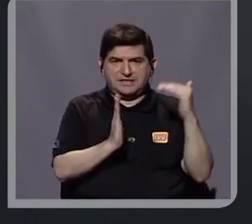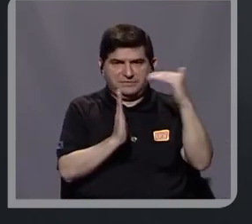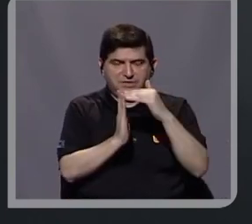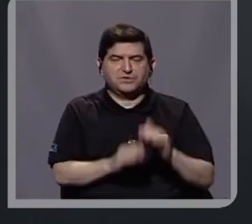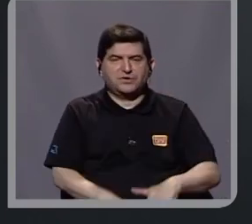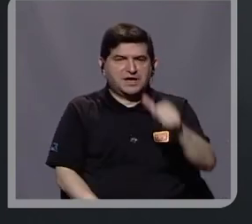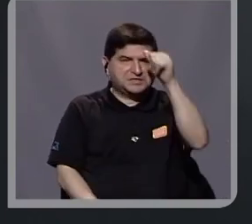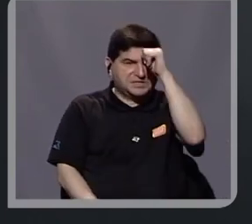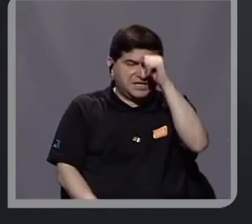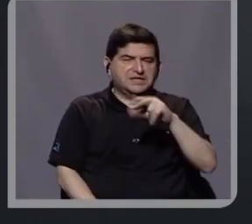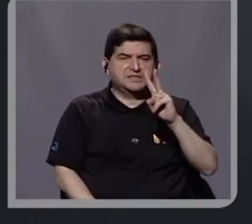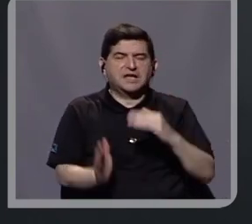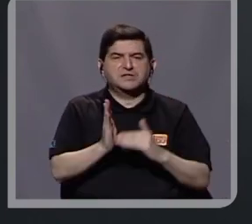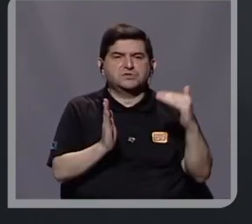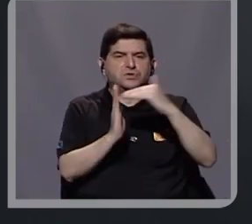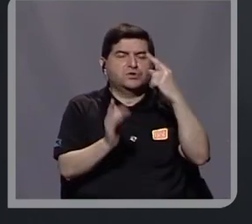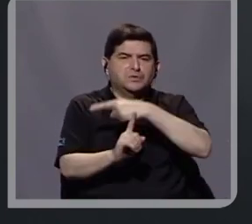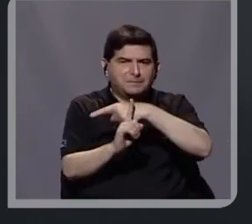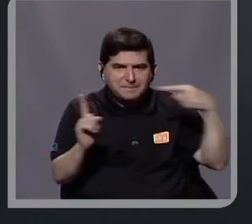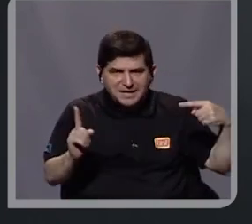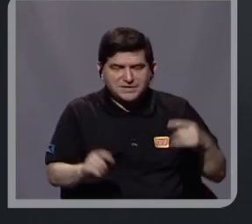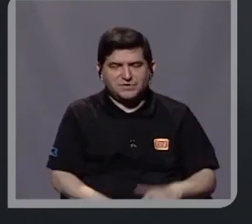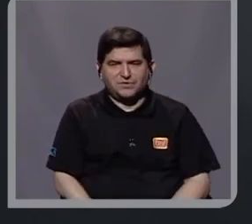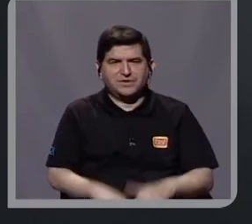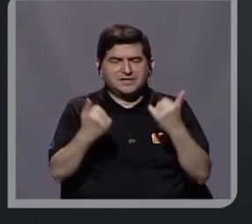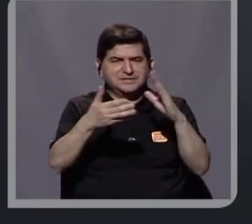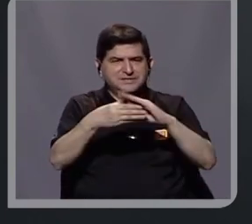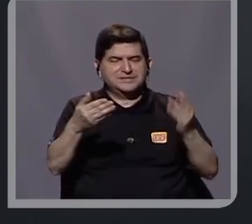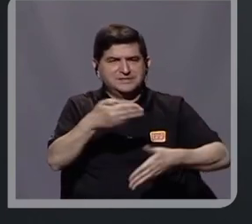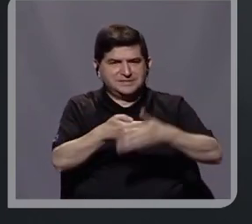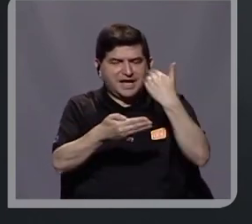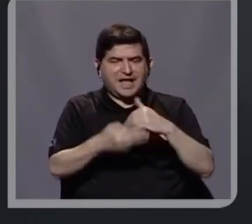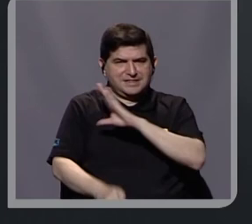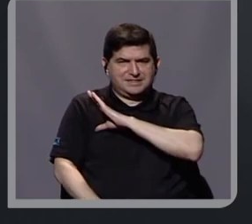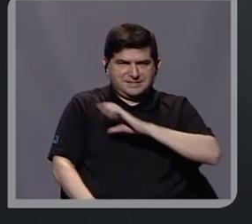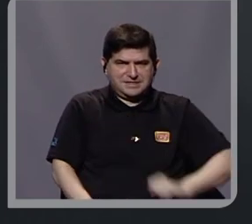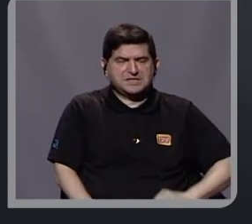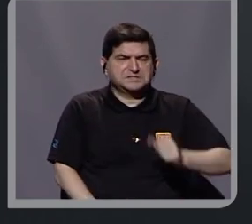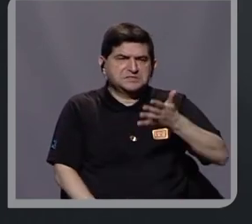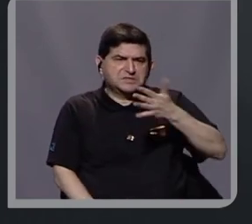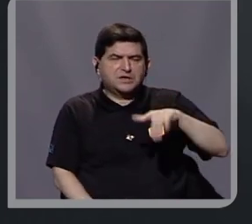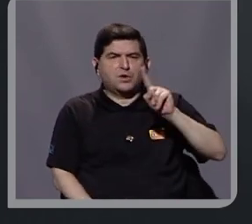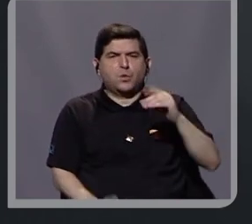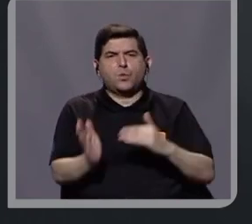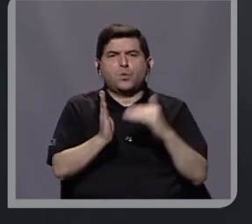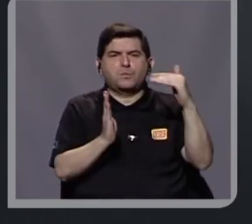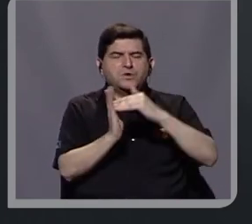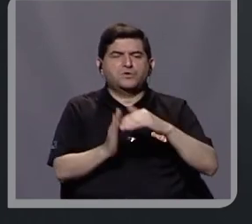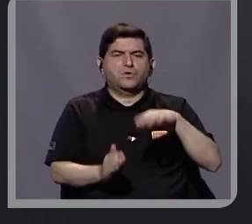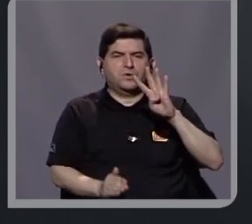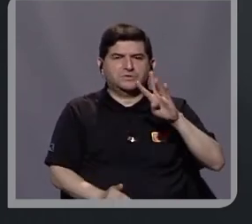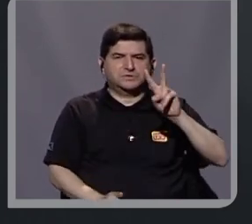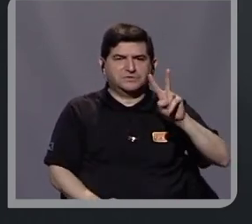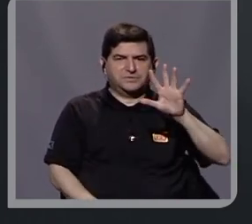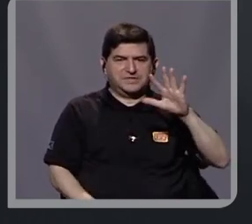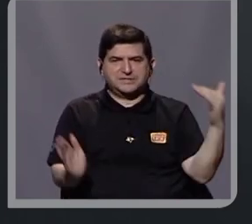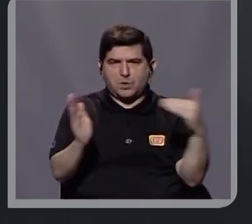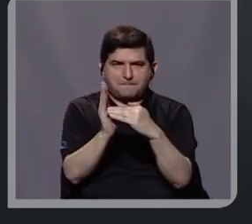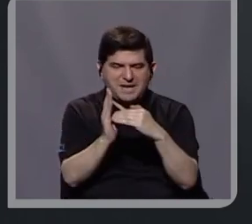a India son más o menos 2 millones y medio, y lo que ya habíamos comentado en el caso de El Salvador de más o menos 1 millón 425 mil.